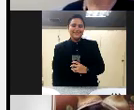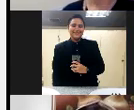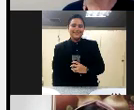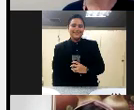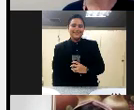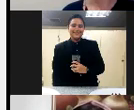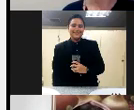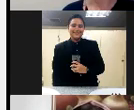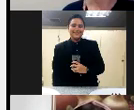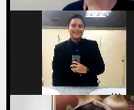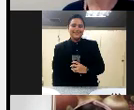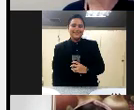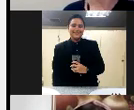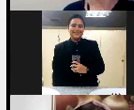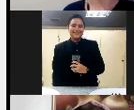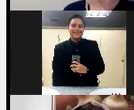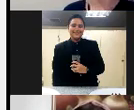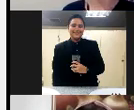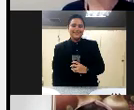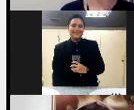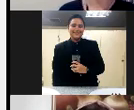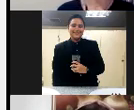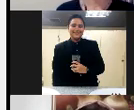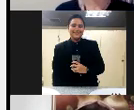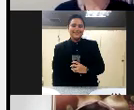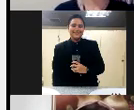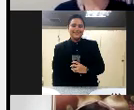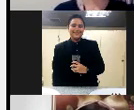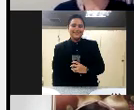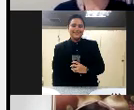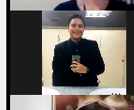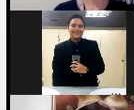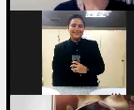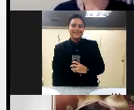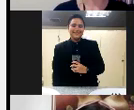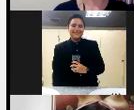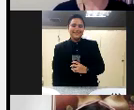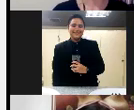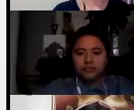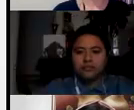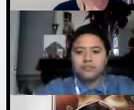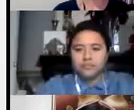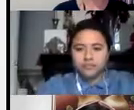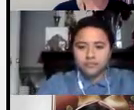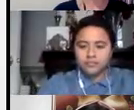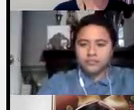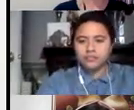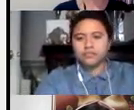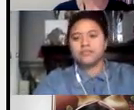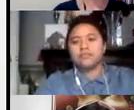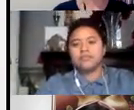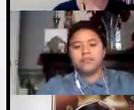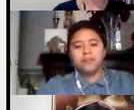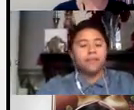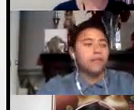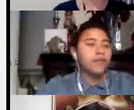sería innovar en los mercados ya existentes sí correcto de acuerdo a la experiencia busca algo que ya existe y